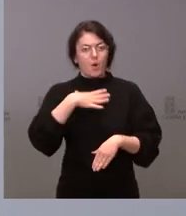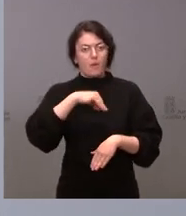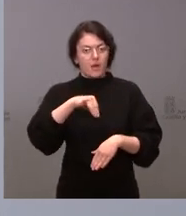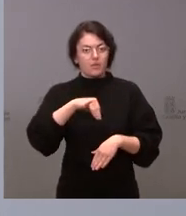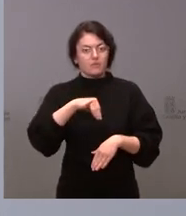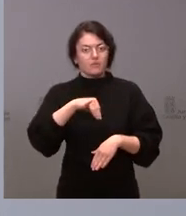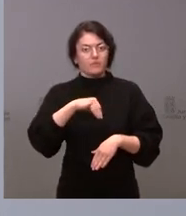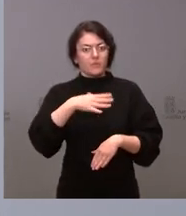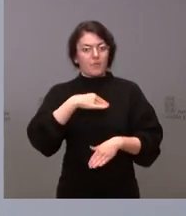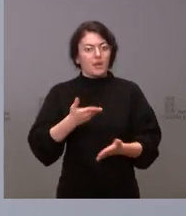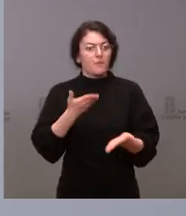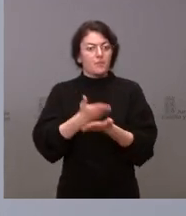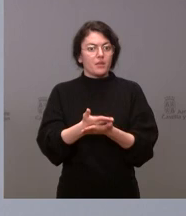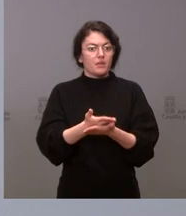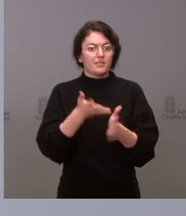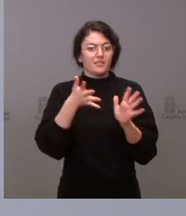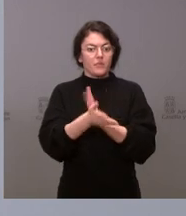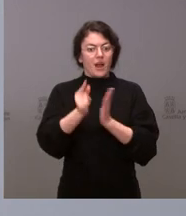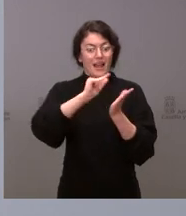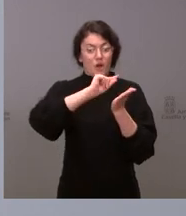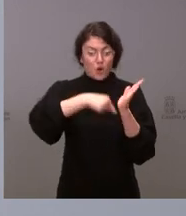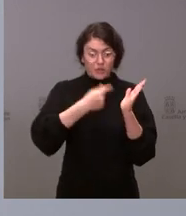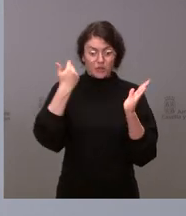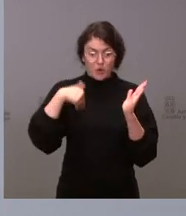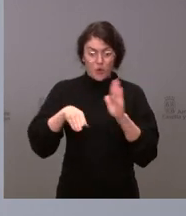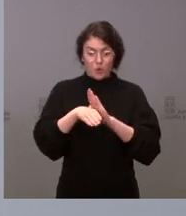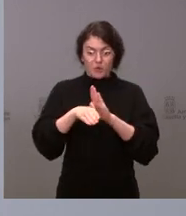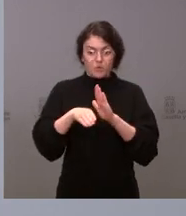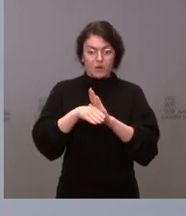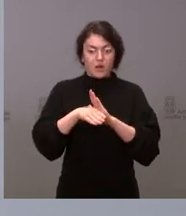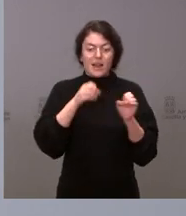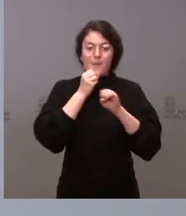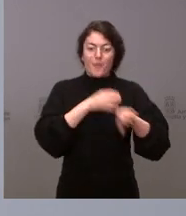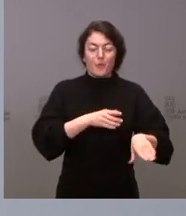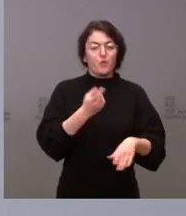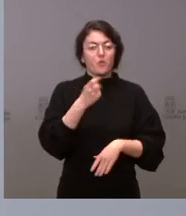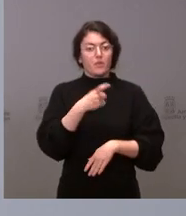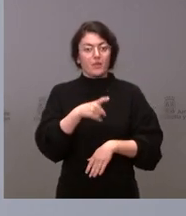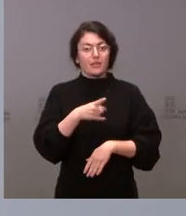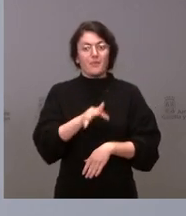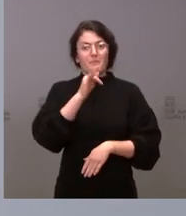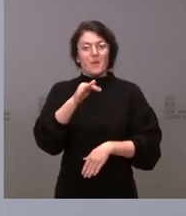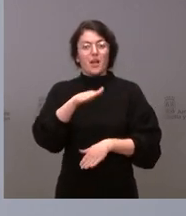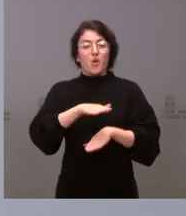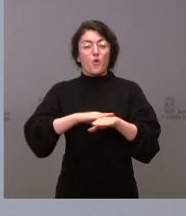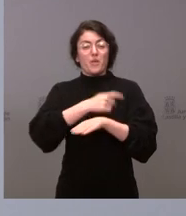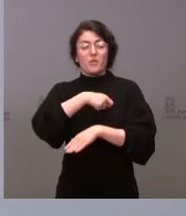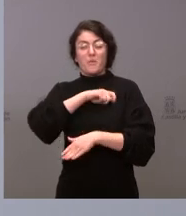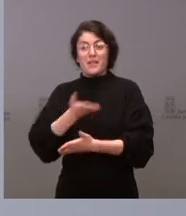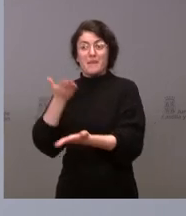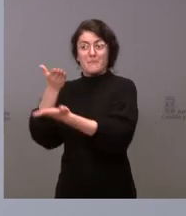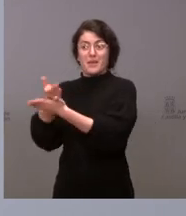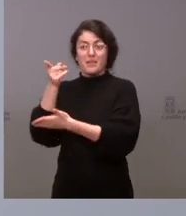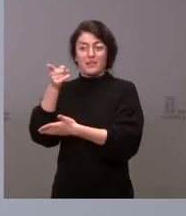la renuncia a estos contratos en vigor. De la misma forma, le hemos pedido al Gobierno de España que amplíe el cálculo